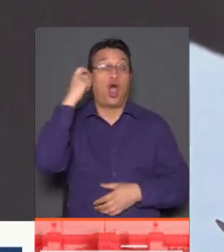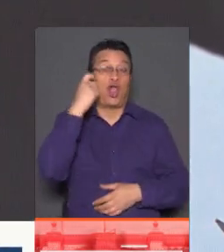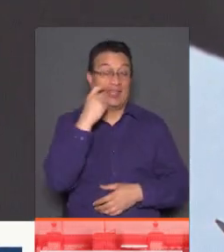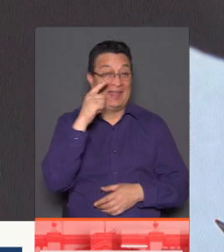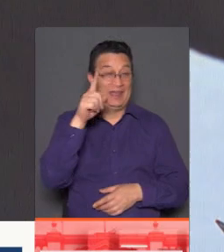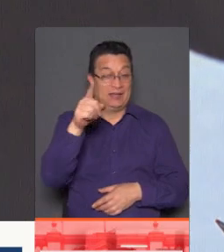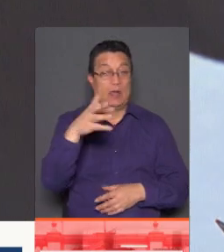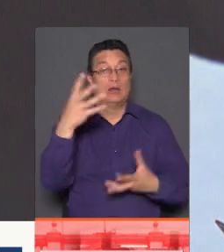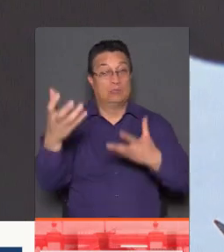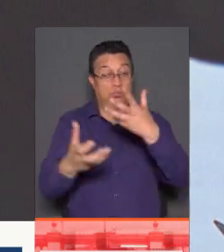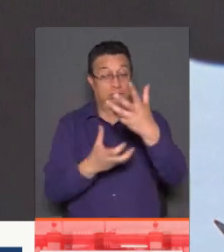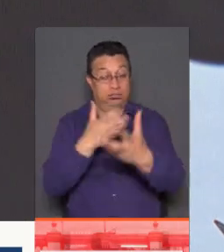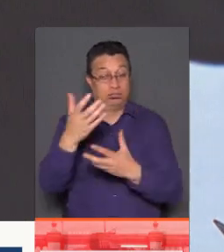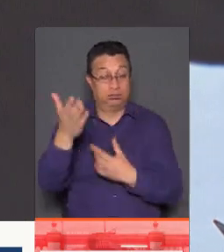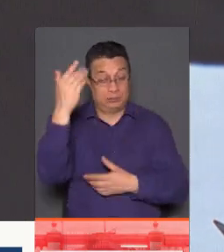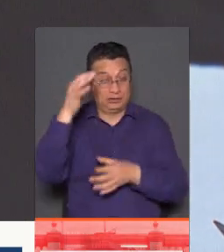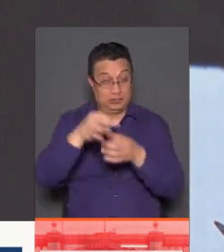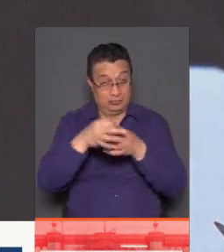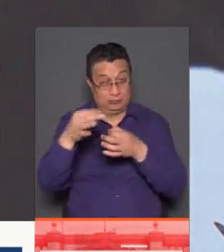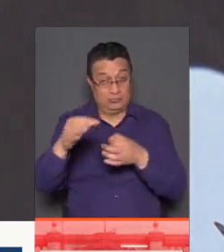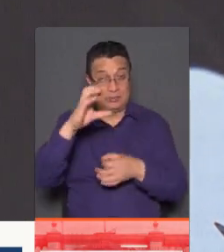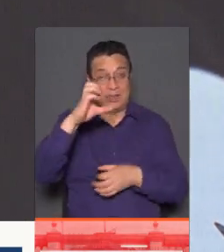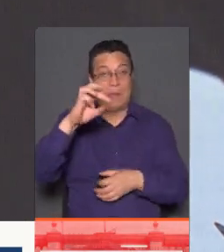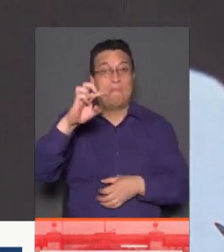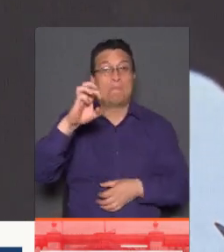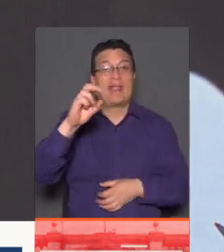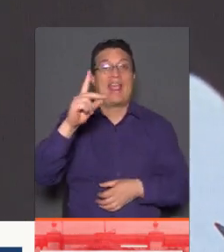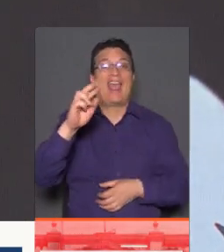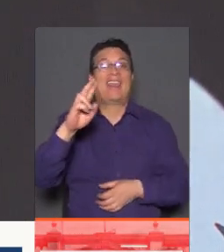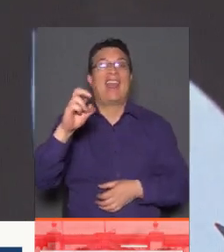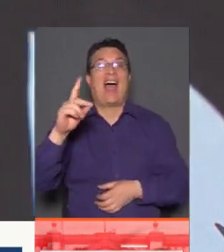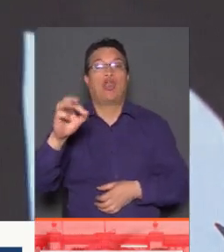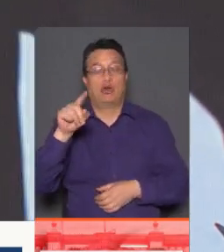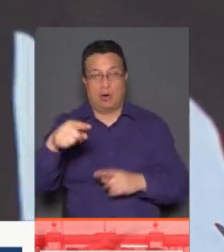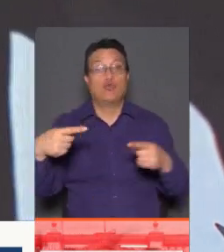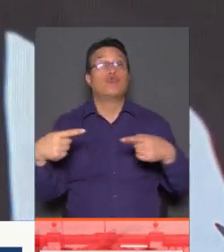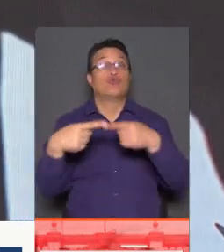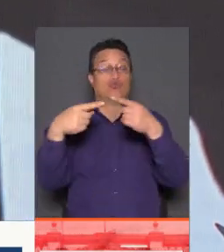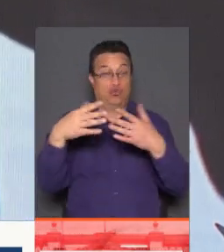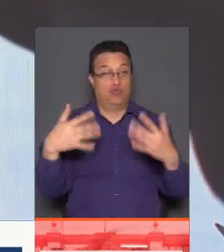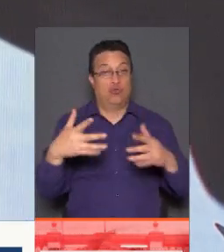de incendios que afectaron a esa zona, tuvo un tenso momento con algunos damnificados. Lo revisamos.